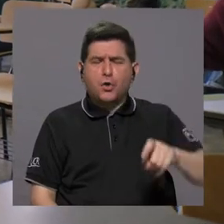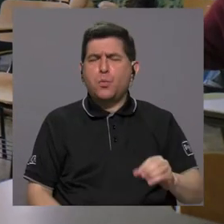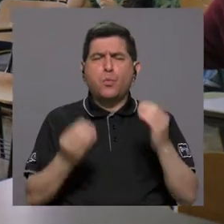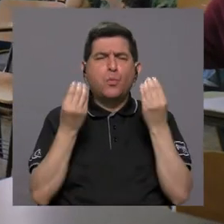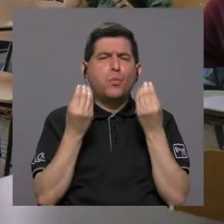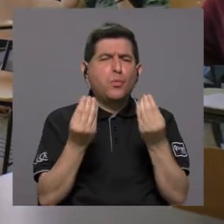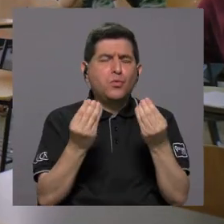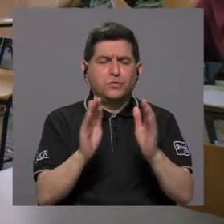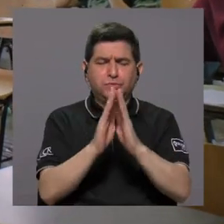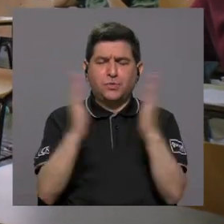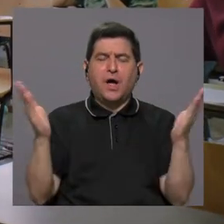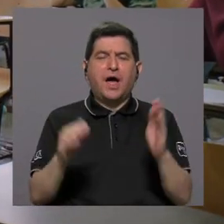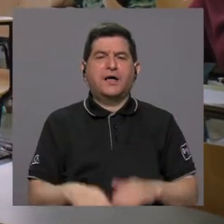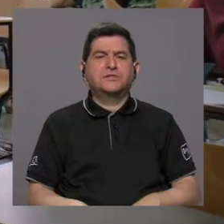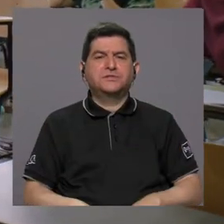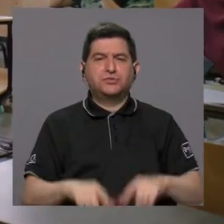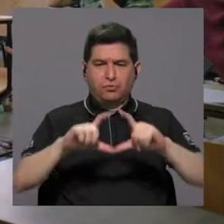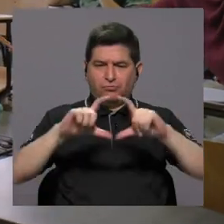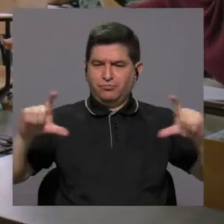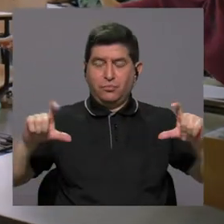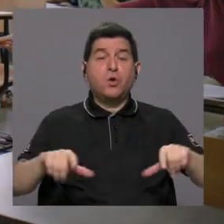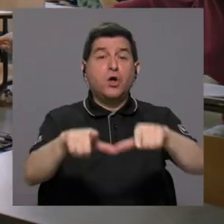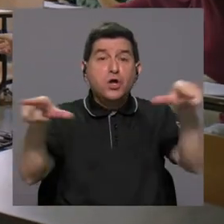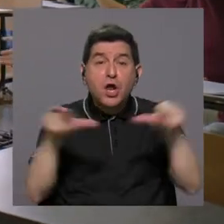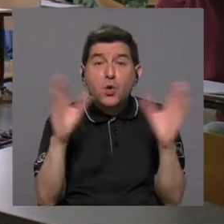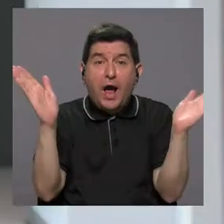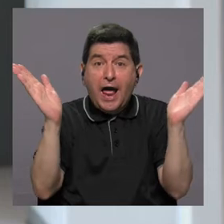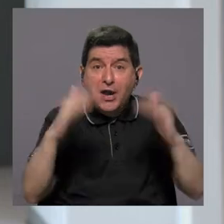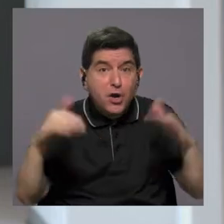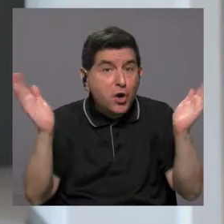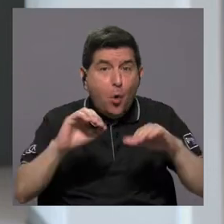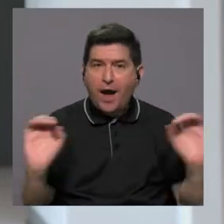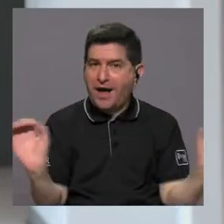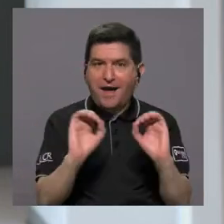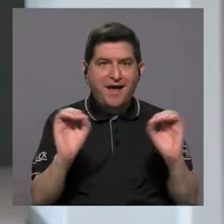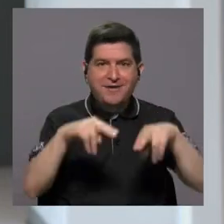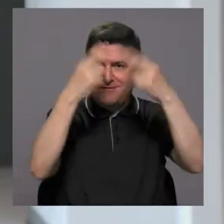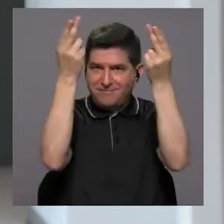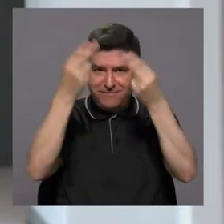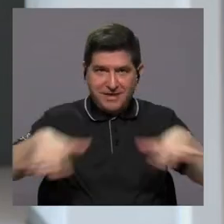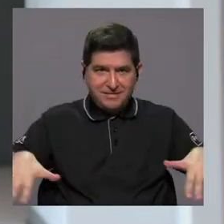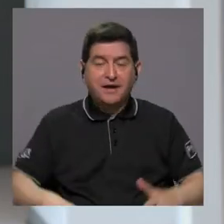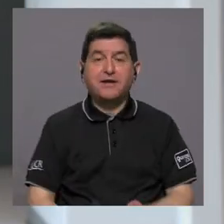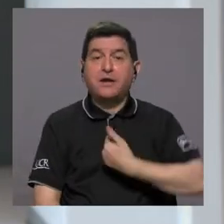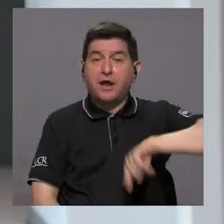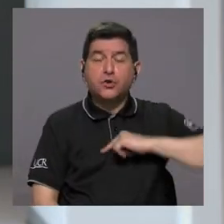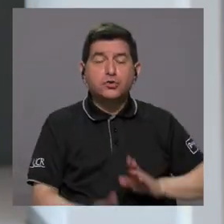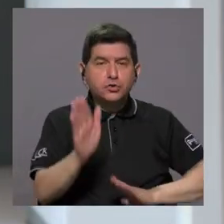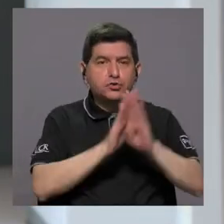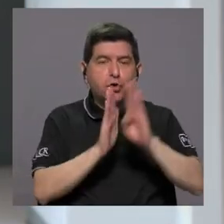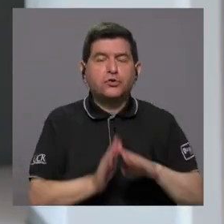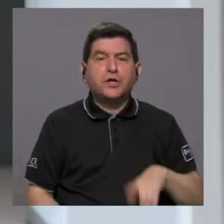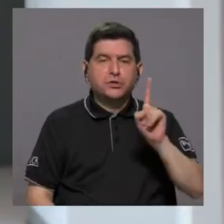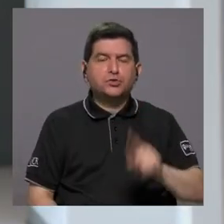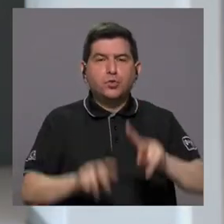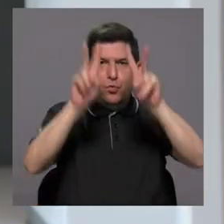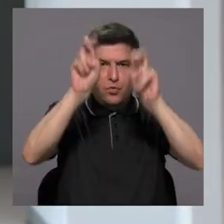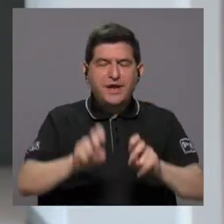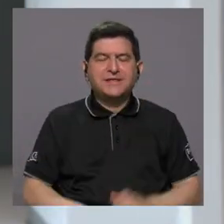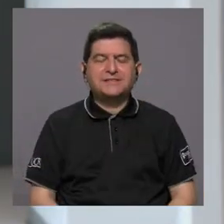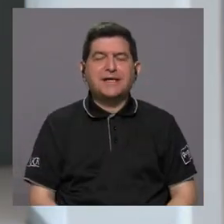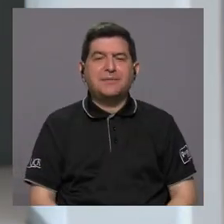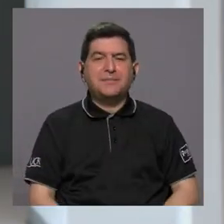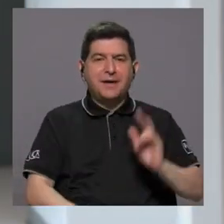requiere mucho ancho de banda y en lugares donde no hay del todo internet, tuvimos que desarrollar una prueba